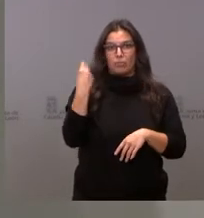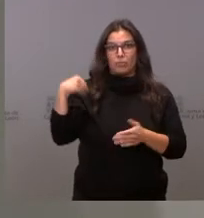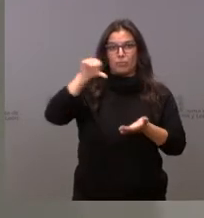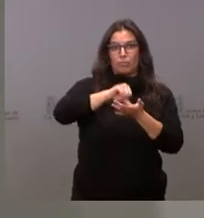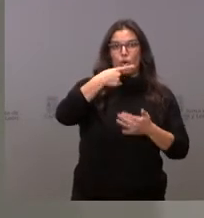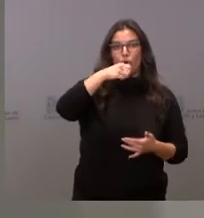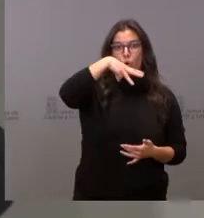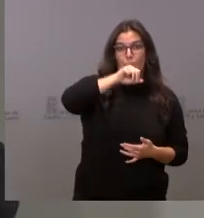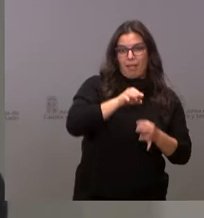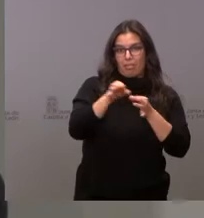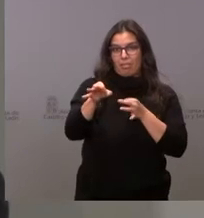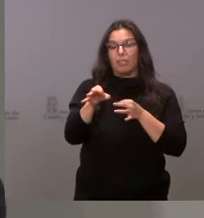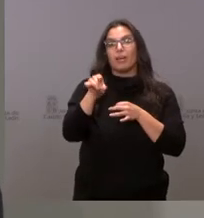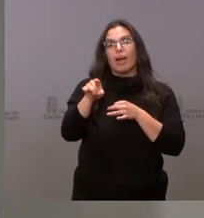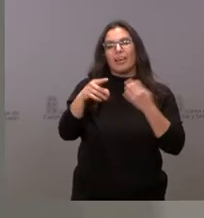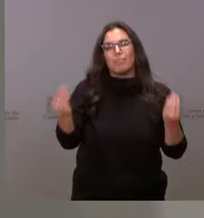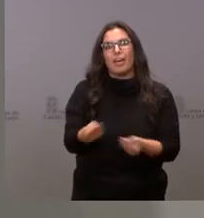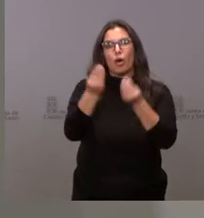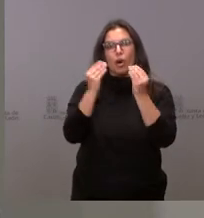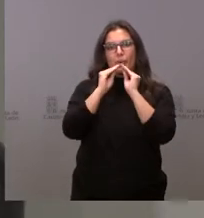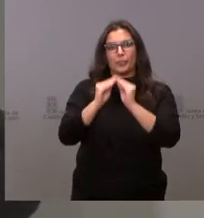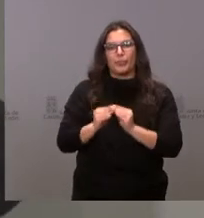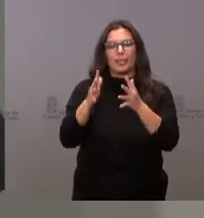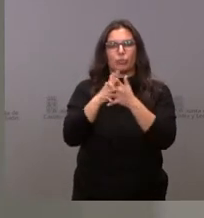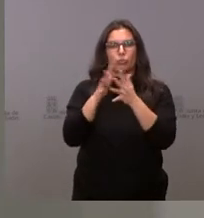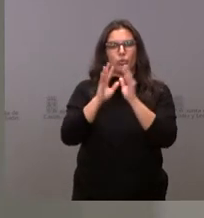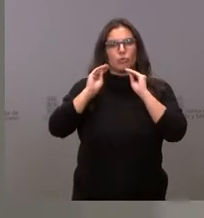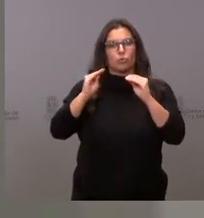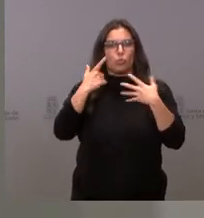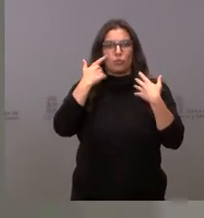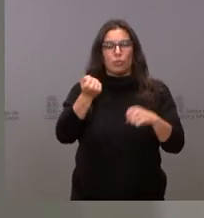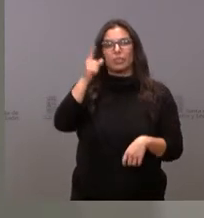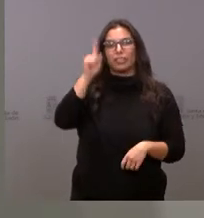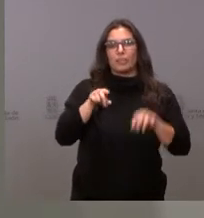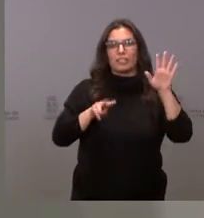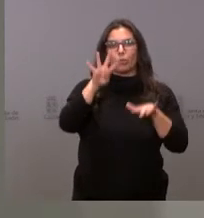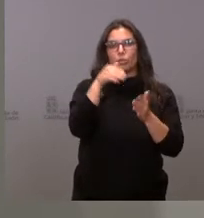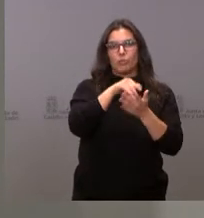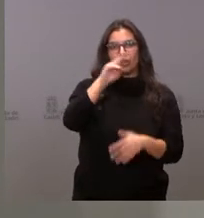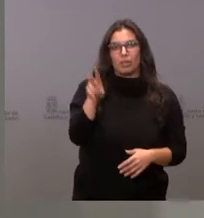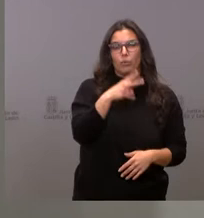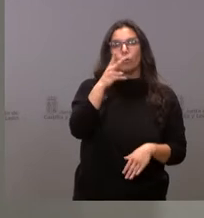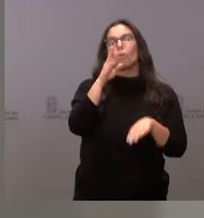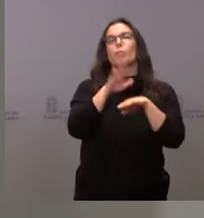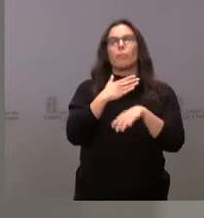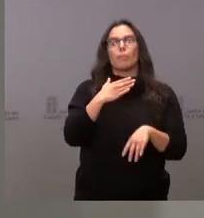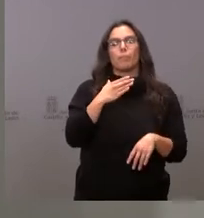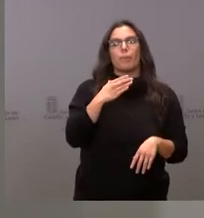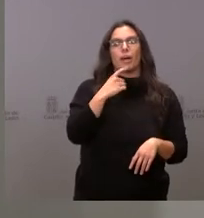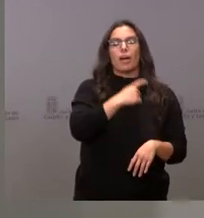que precisa de mejoras en su estructura de salud. Y también 74.000 euros para el Comité